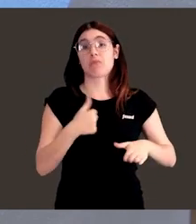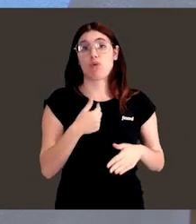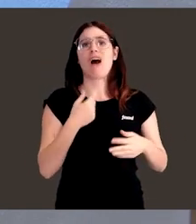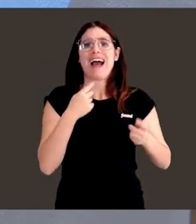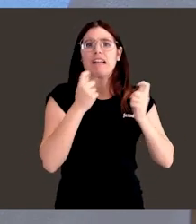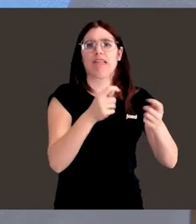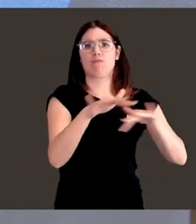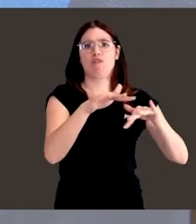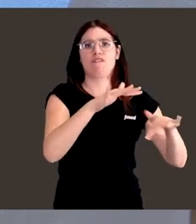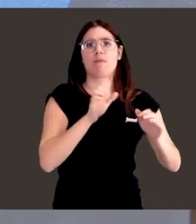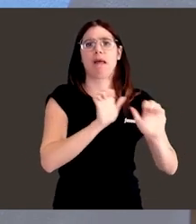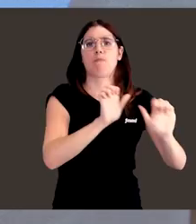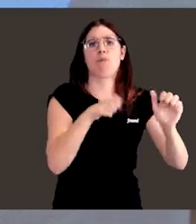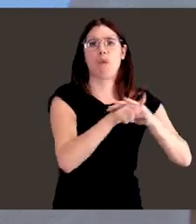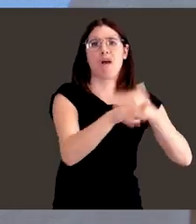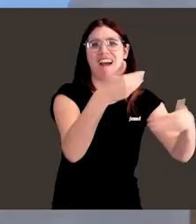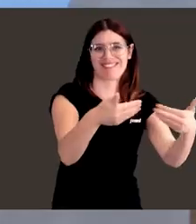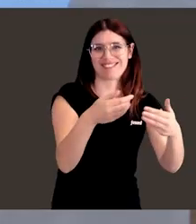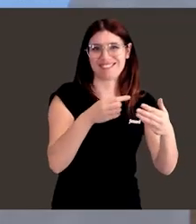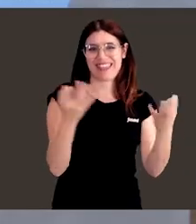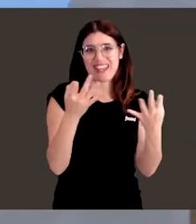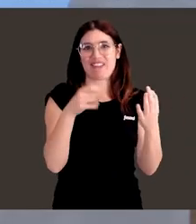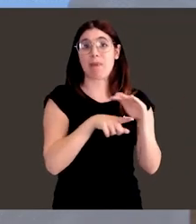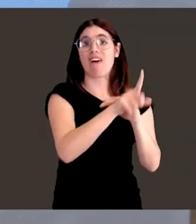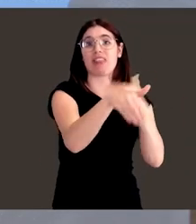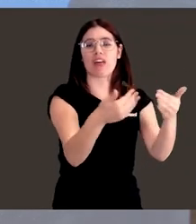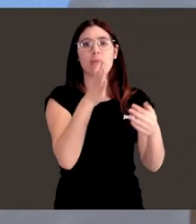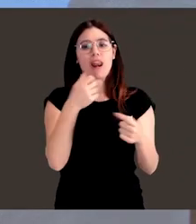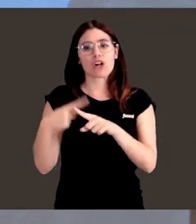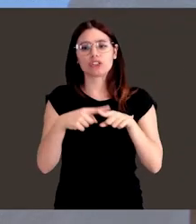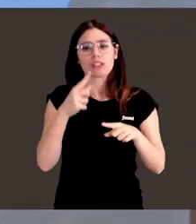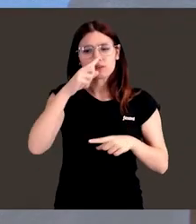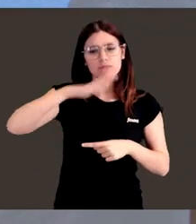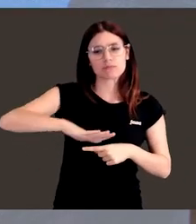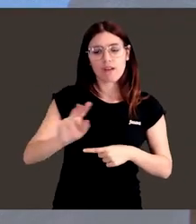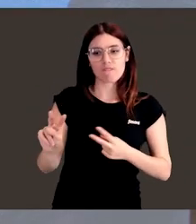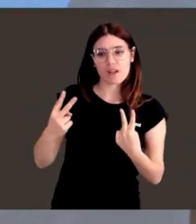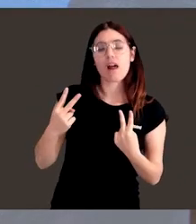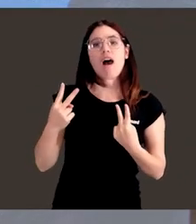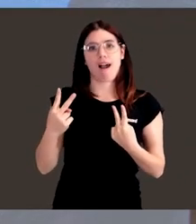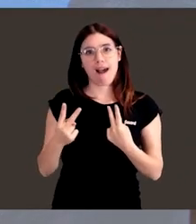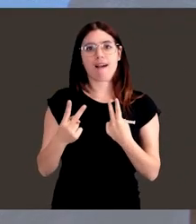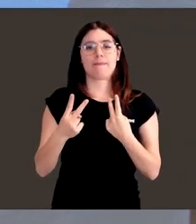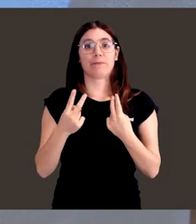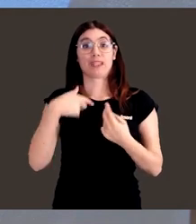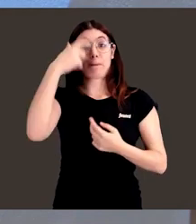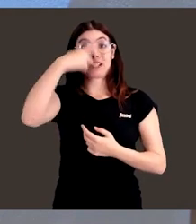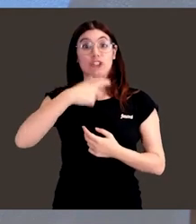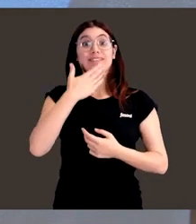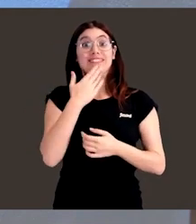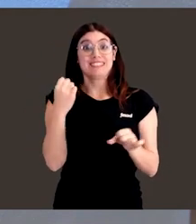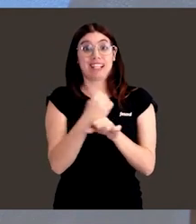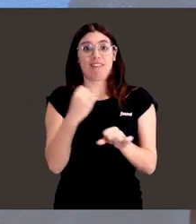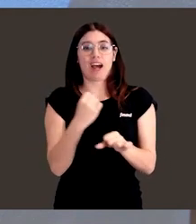mueve. A la sociedad hay que irla empujando. Lo que hay que hacer es cosas que vean, que los niños vean que las